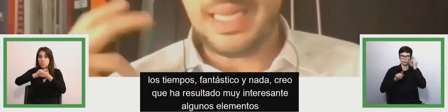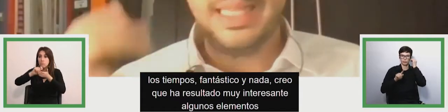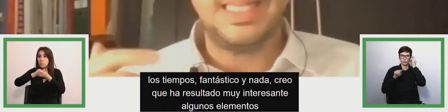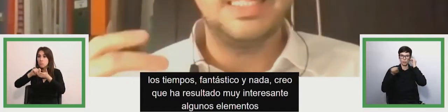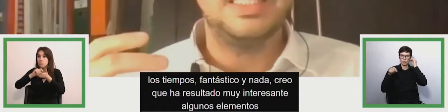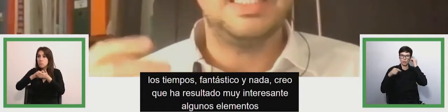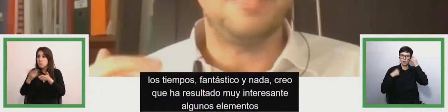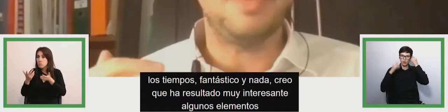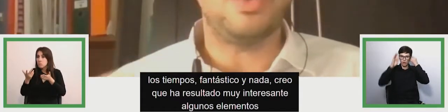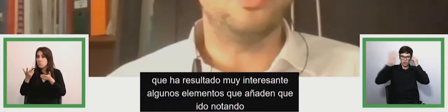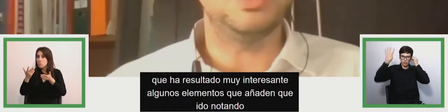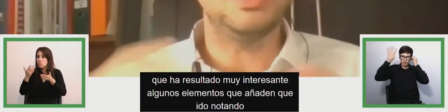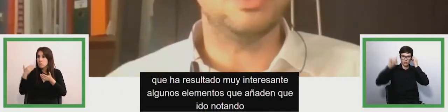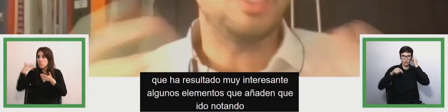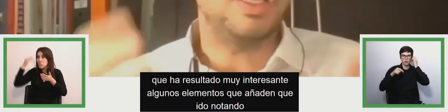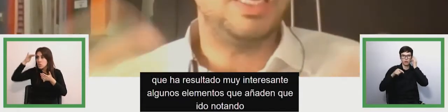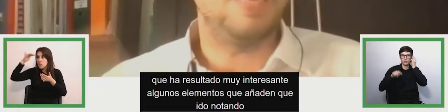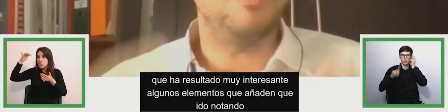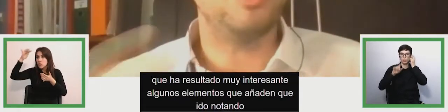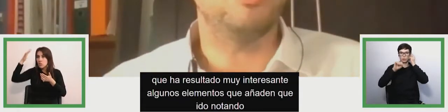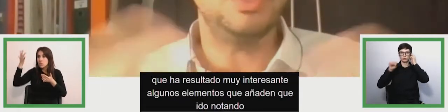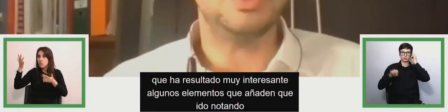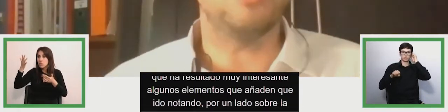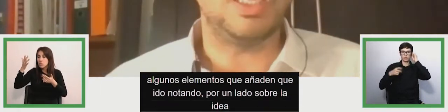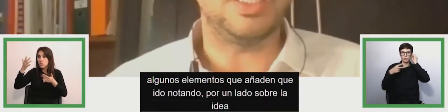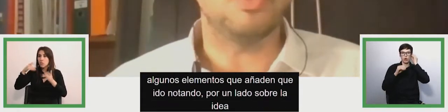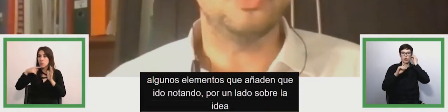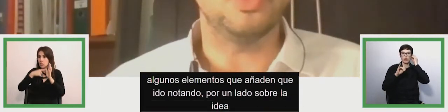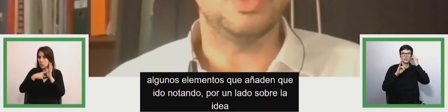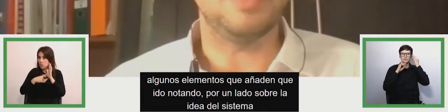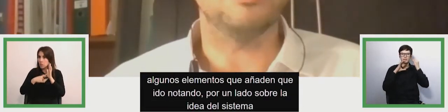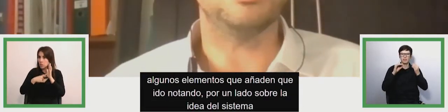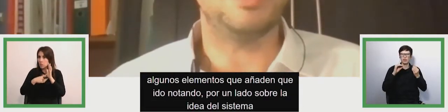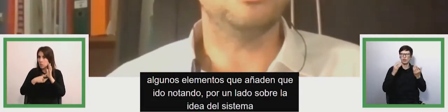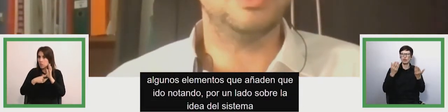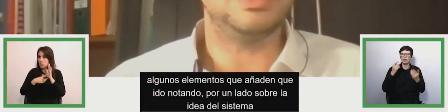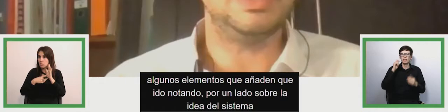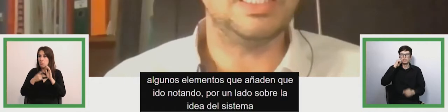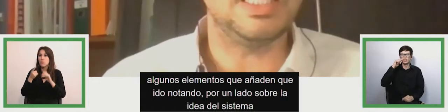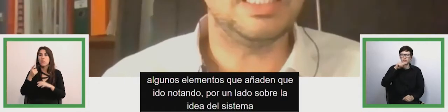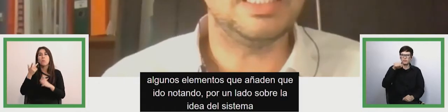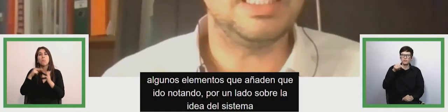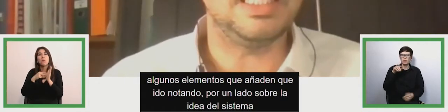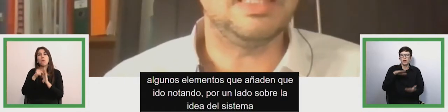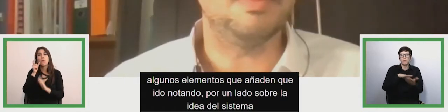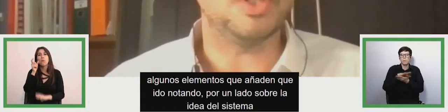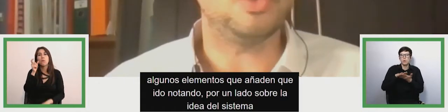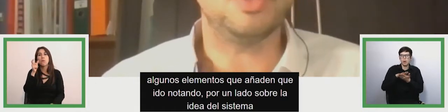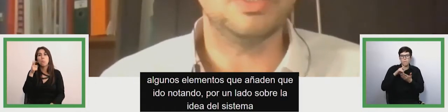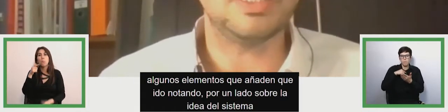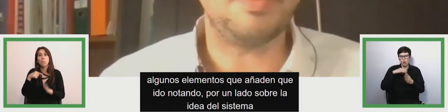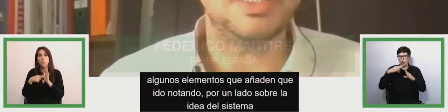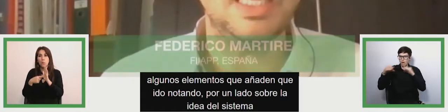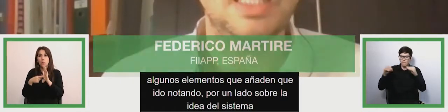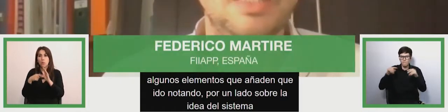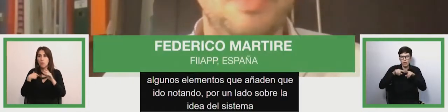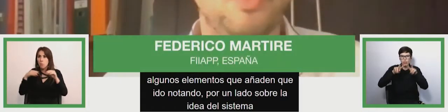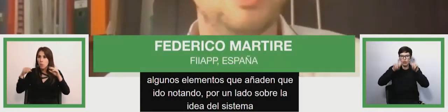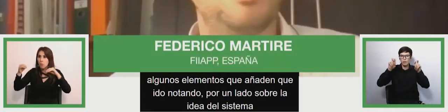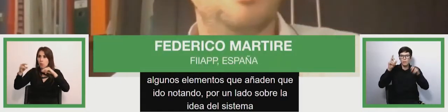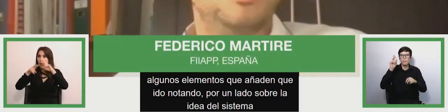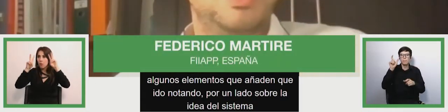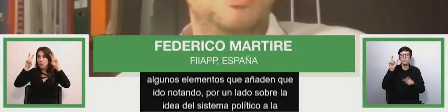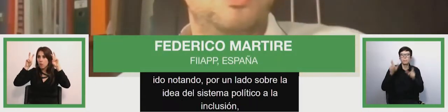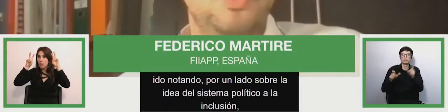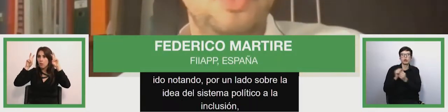sobre la idea del sistema holístico, el enfoque holístico a la inclusión. Estamos hablando aquí de personas con discapacidad, pero